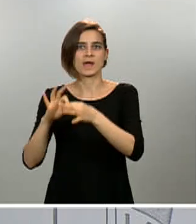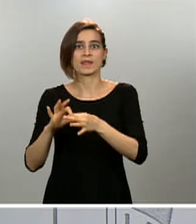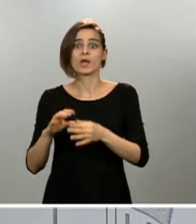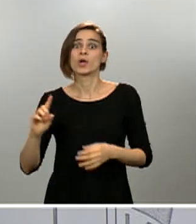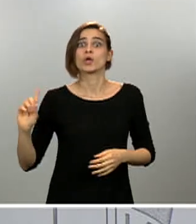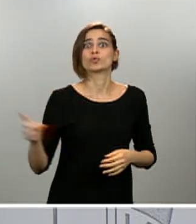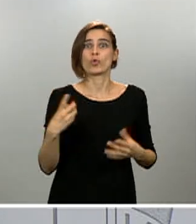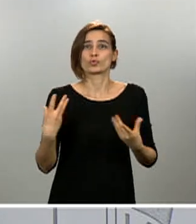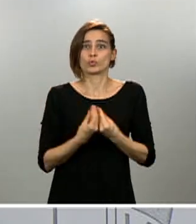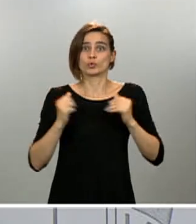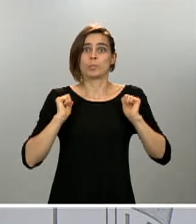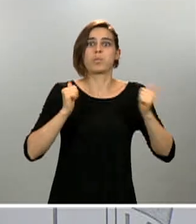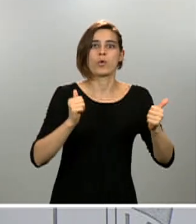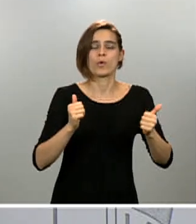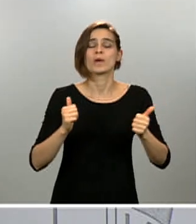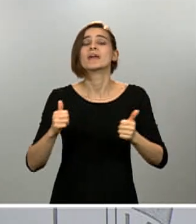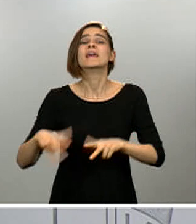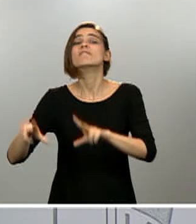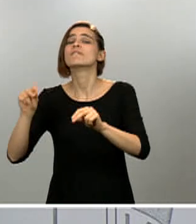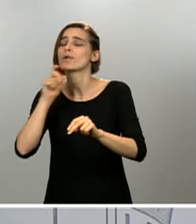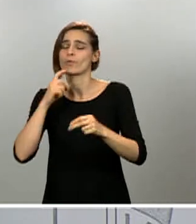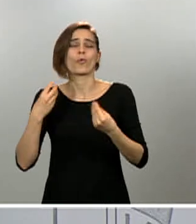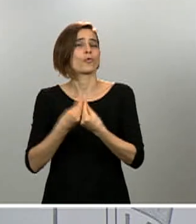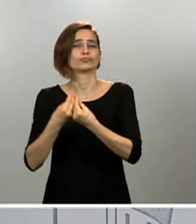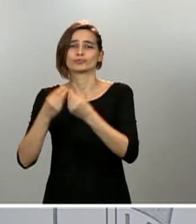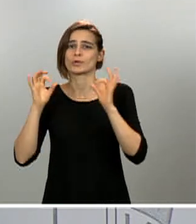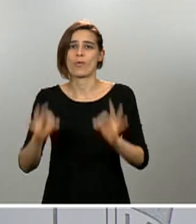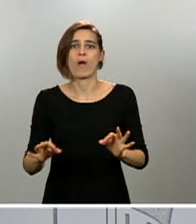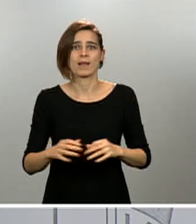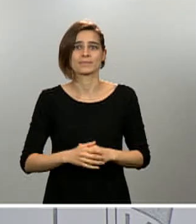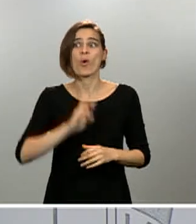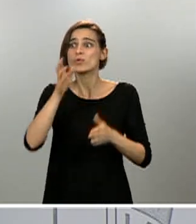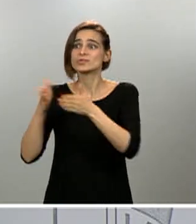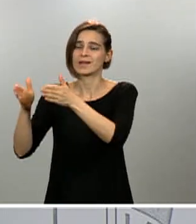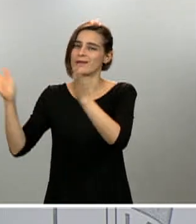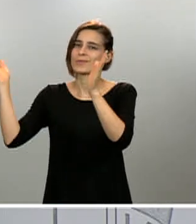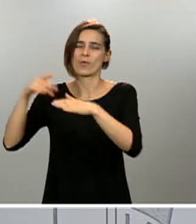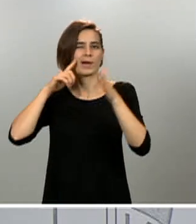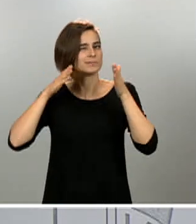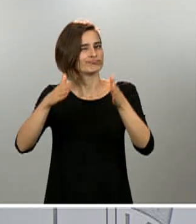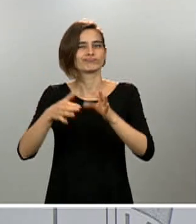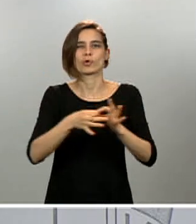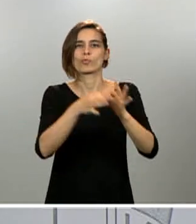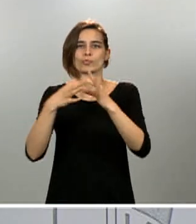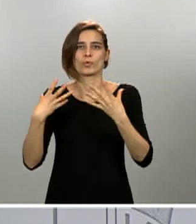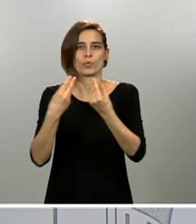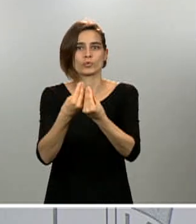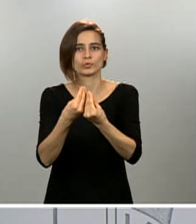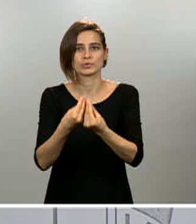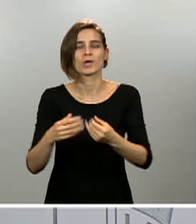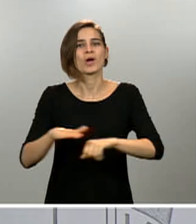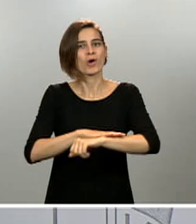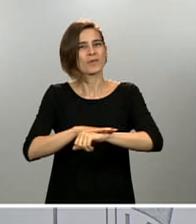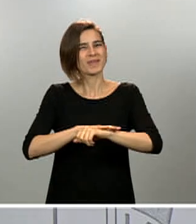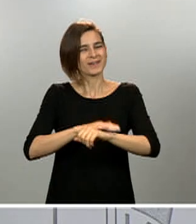camino. Por tanto, hay que hacer todo lo posible. El Gobierno está empeñado en esto, en favorecer la construcción de esta unidad, un